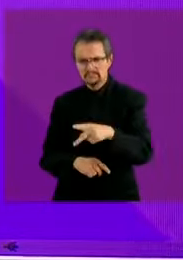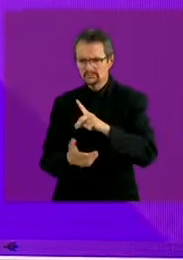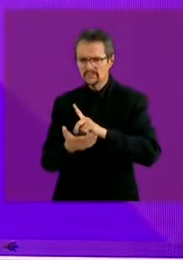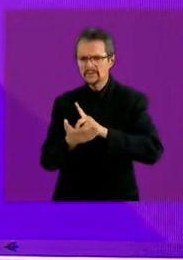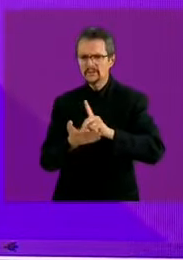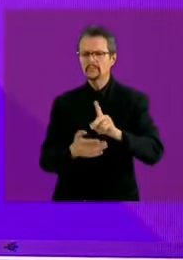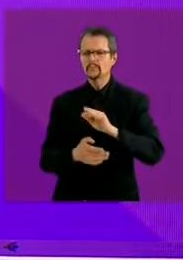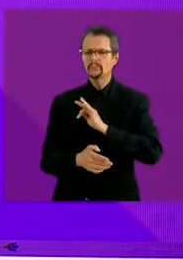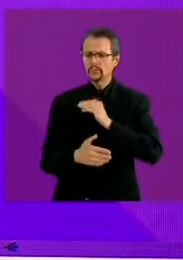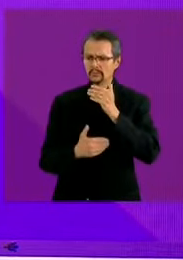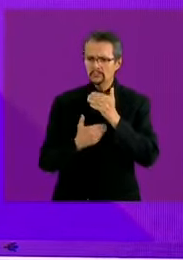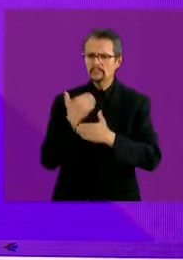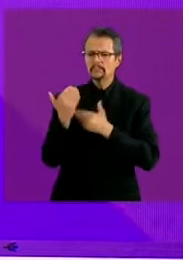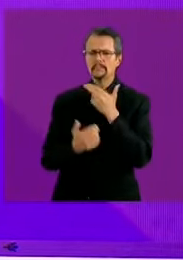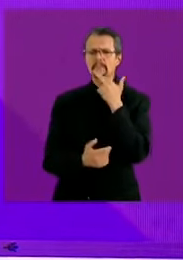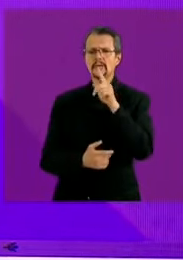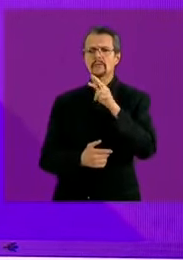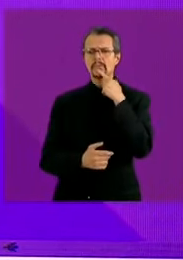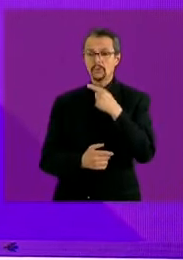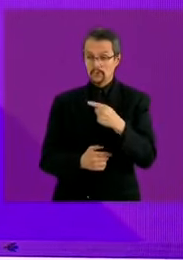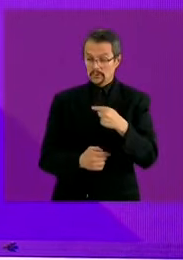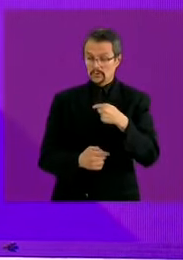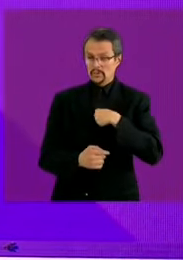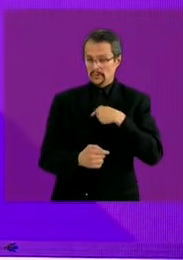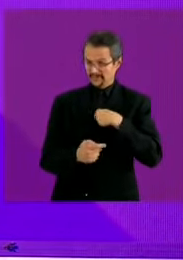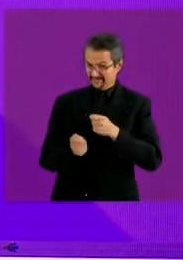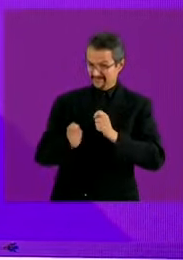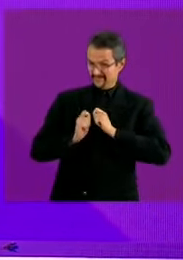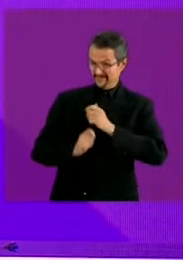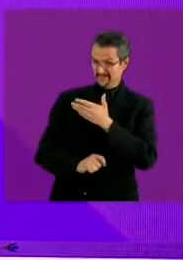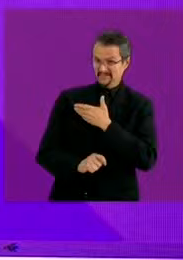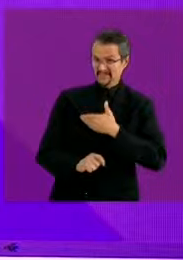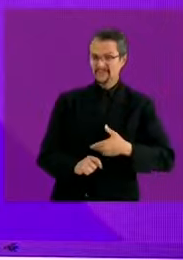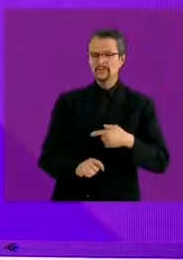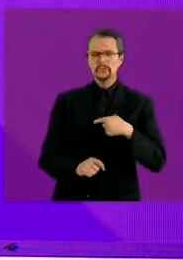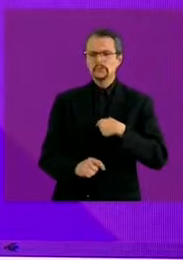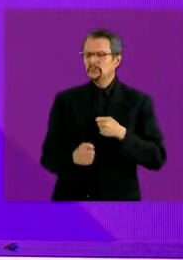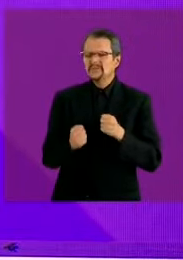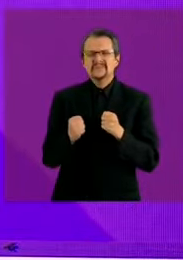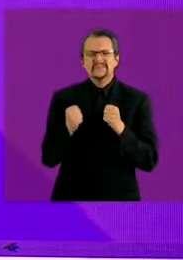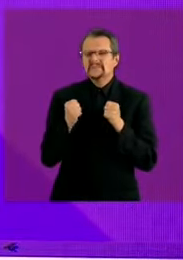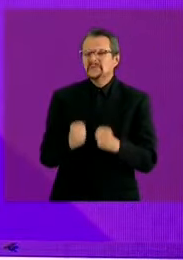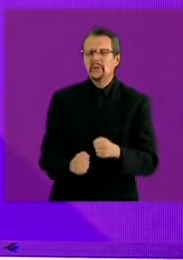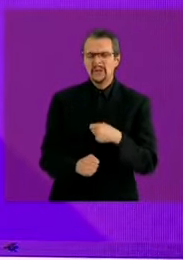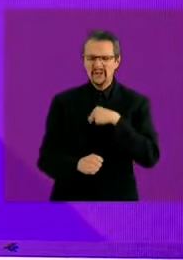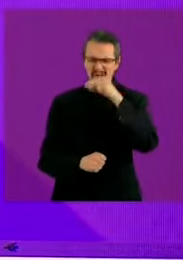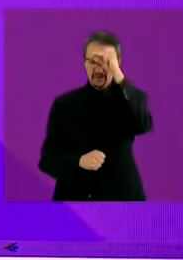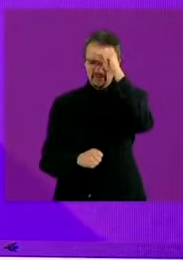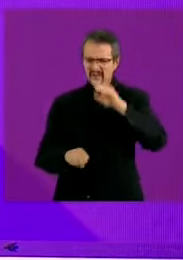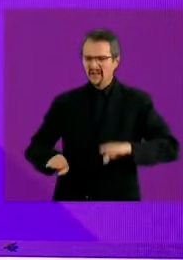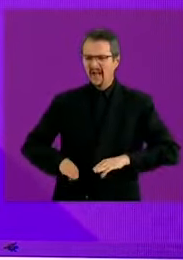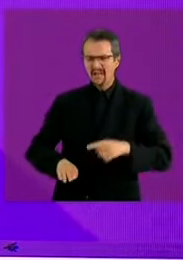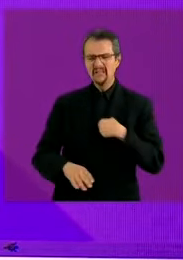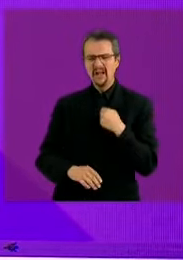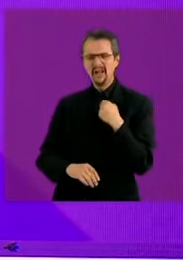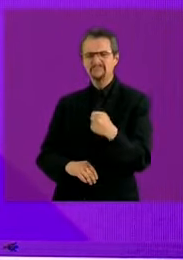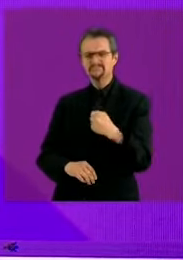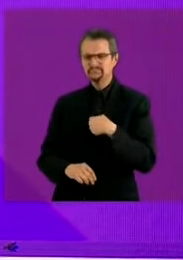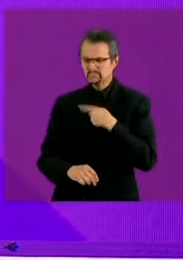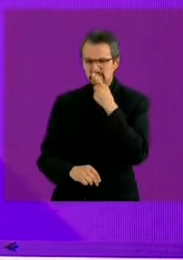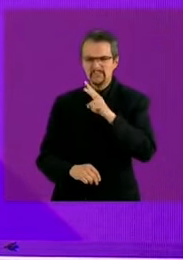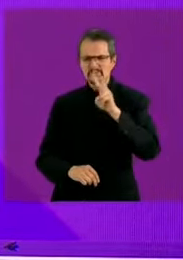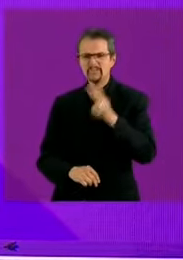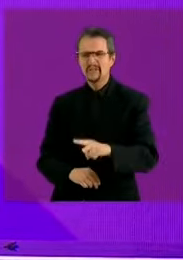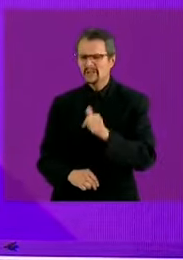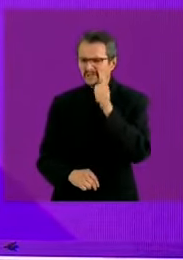en mí vas a tener una presidenta con carácter y capacidad que siempre te va a decir la verdad una mujer